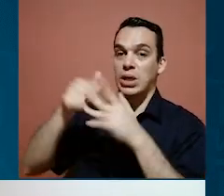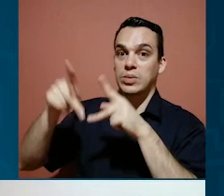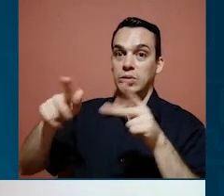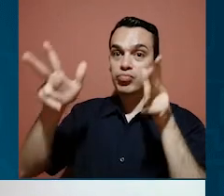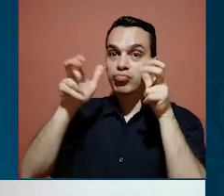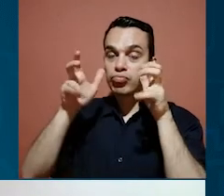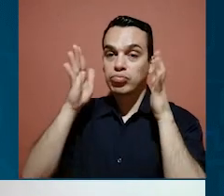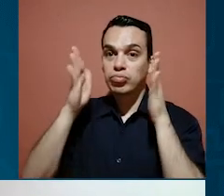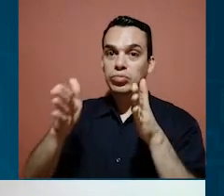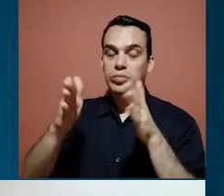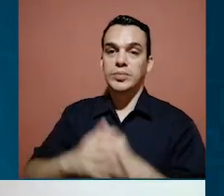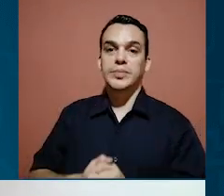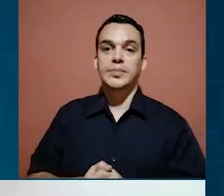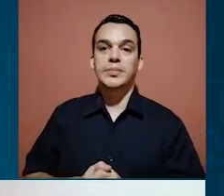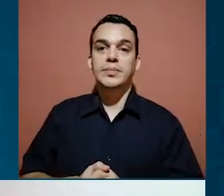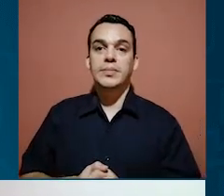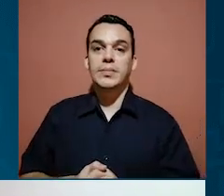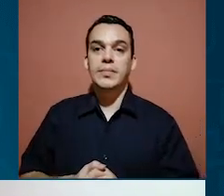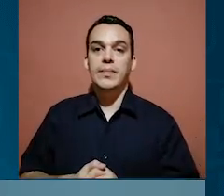todos los que nos escucharon y nos estaban viendo.